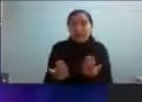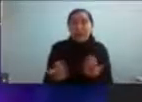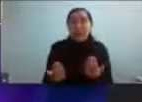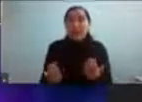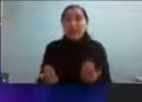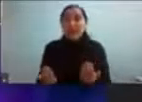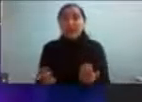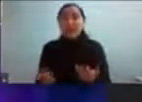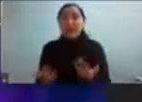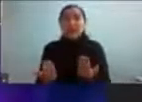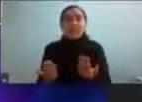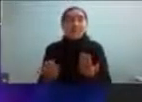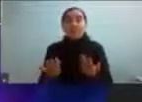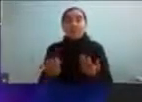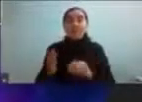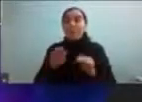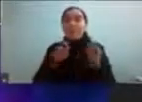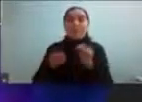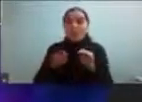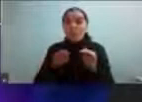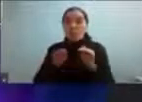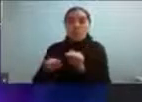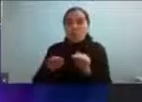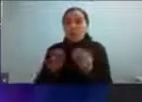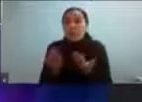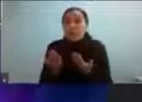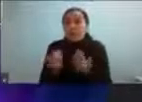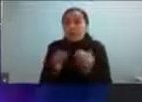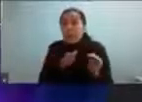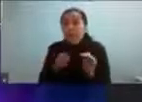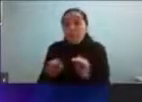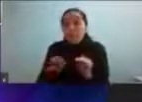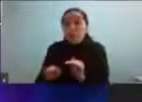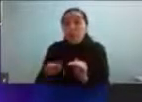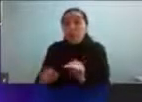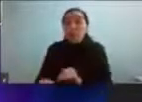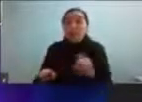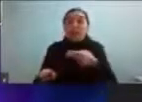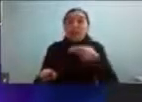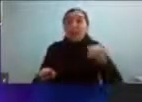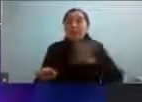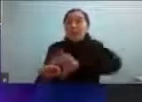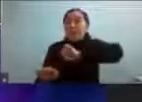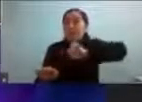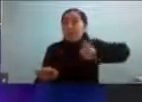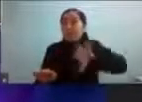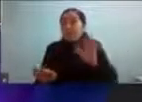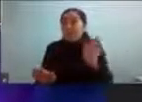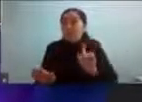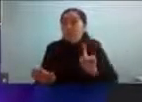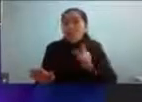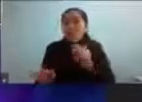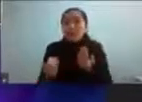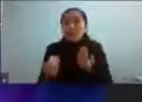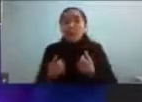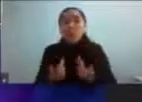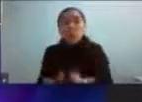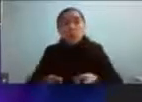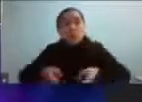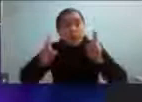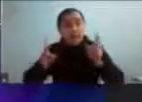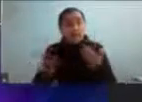distintos cuanto más nivel de apoyo requieren digamos más invisibiliza sus necesidades y sus derechos también